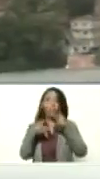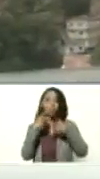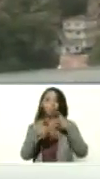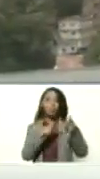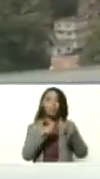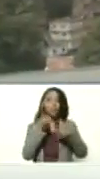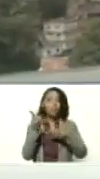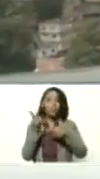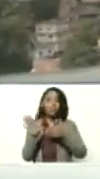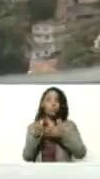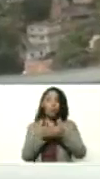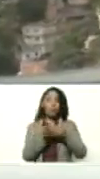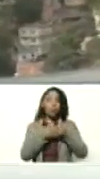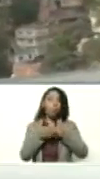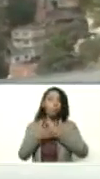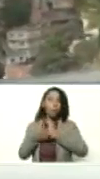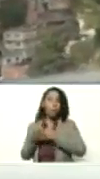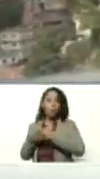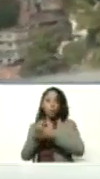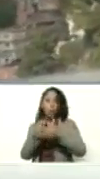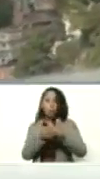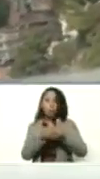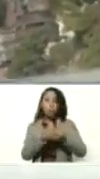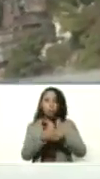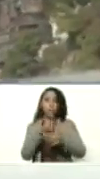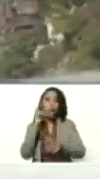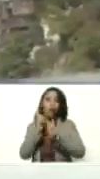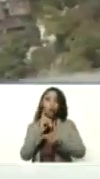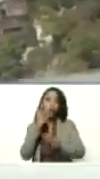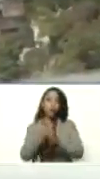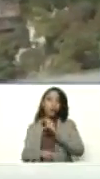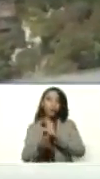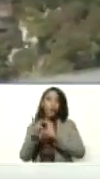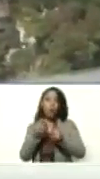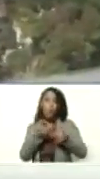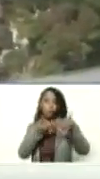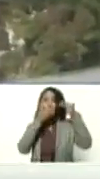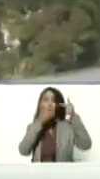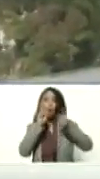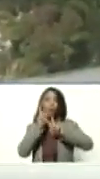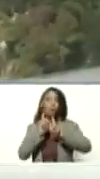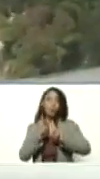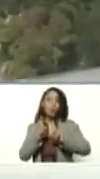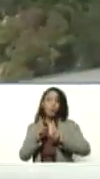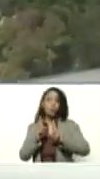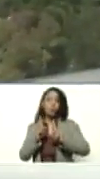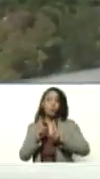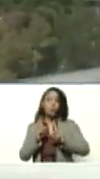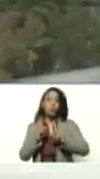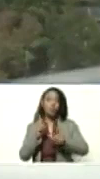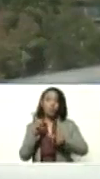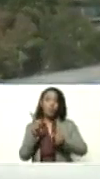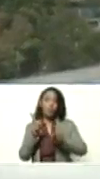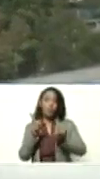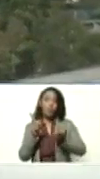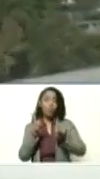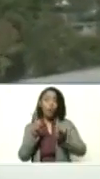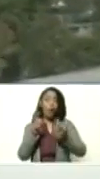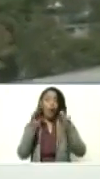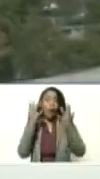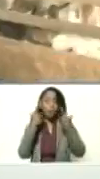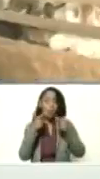tuvieron que cerrar sus espacios e incluso irse. Habían sido secuestrados, sus cabezas de ganado habían sido